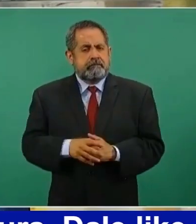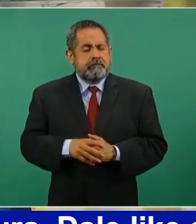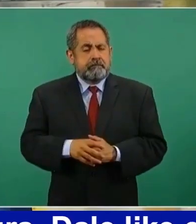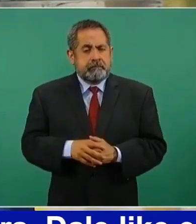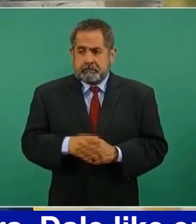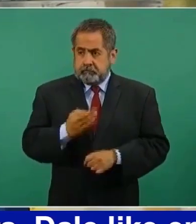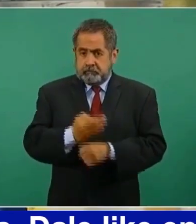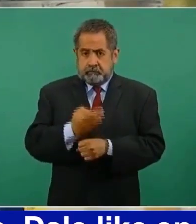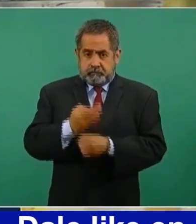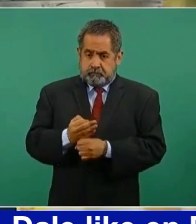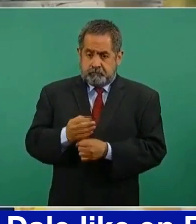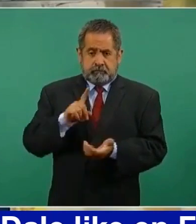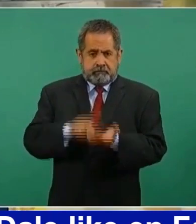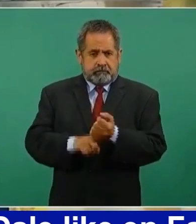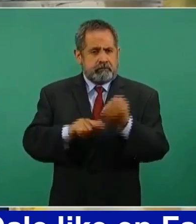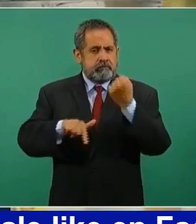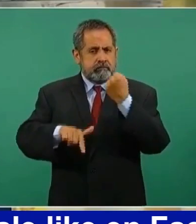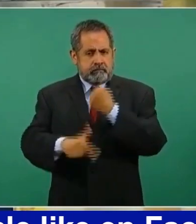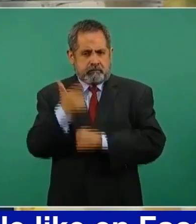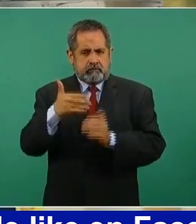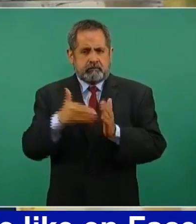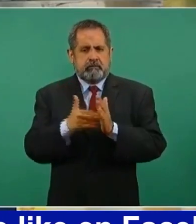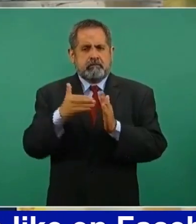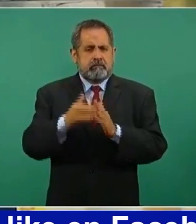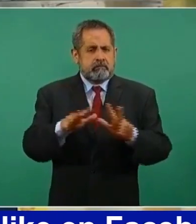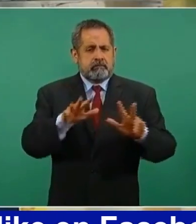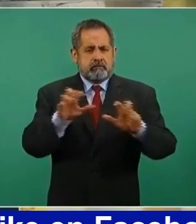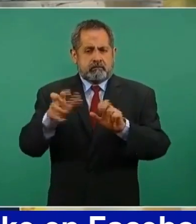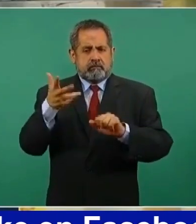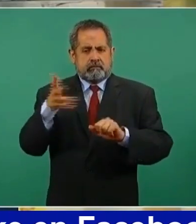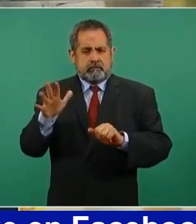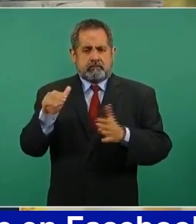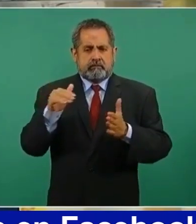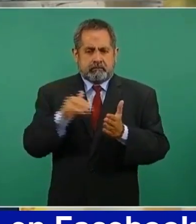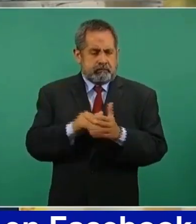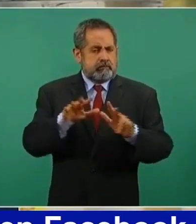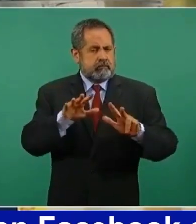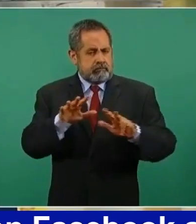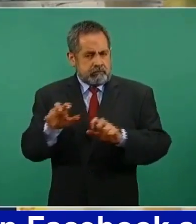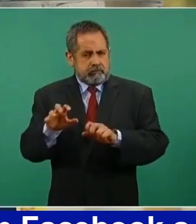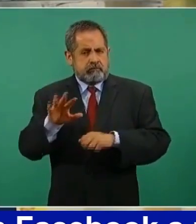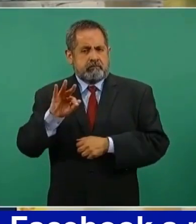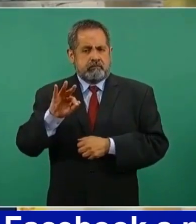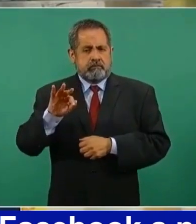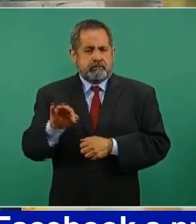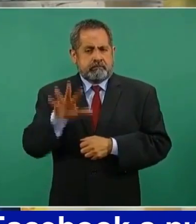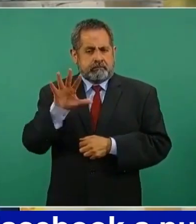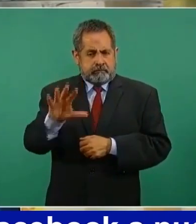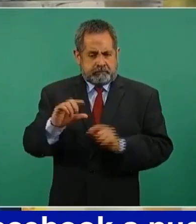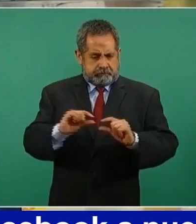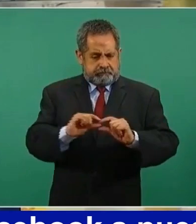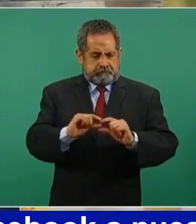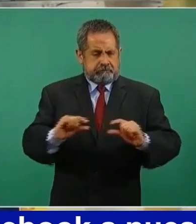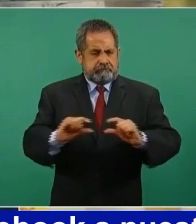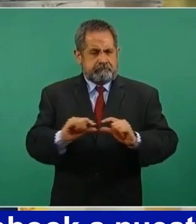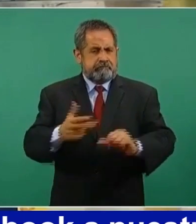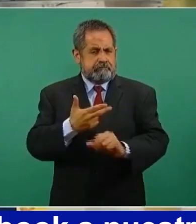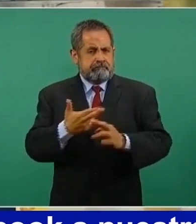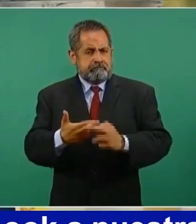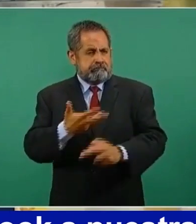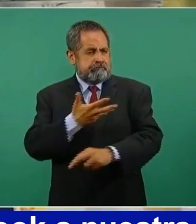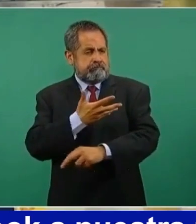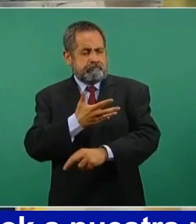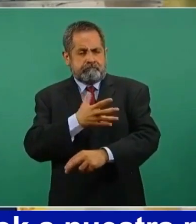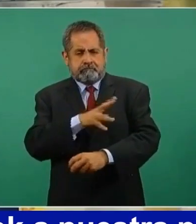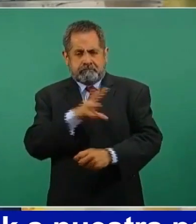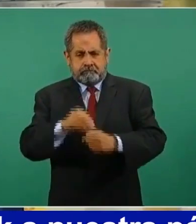ya en el país 12 millones 810 mil 845 vacunas